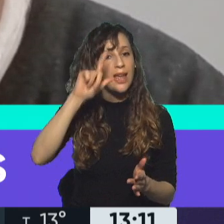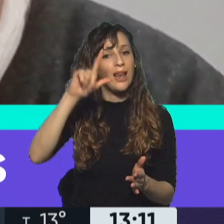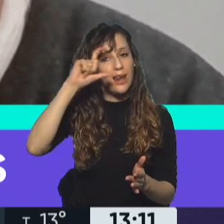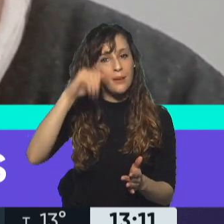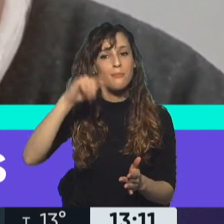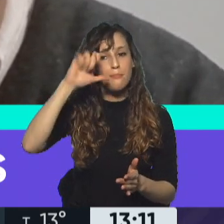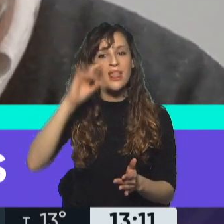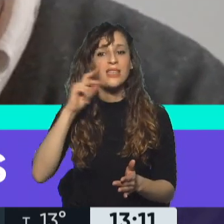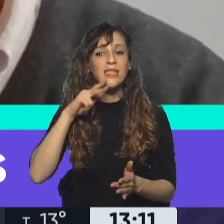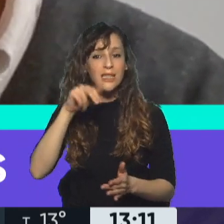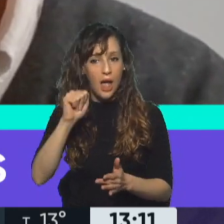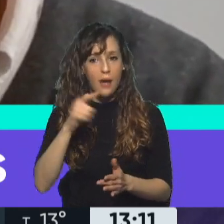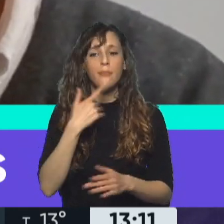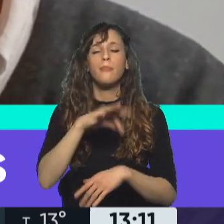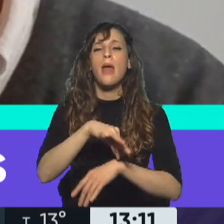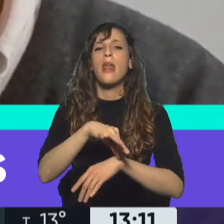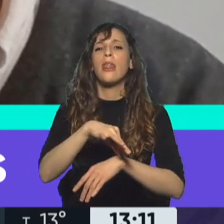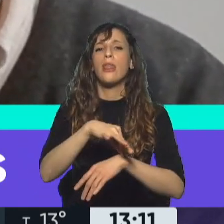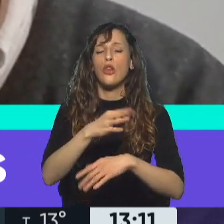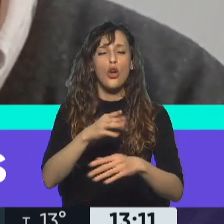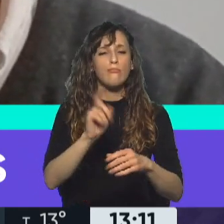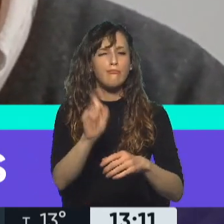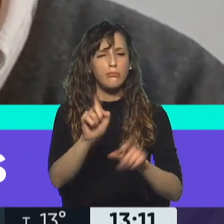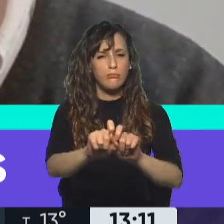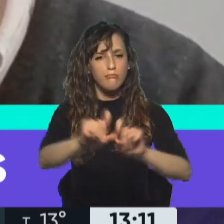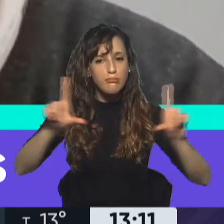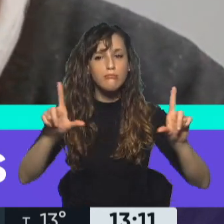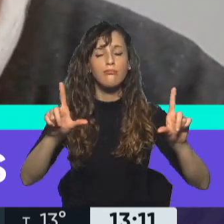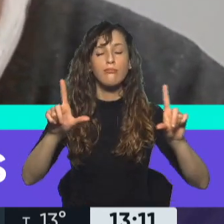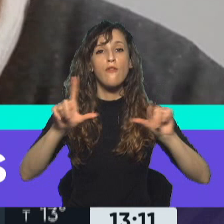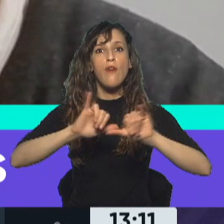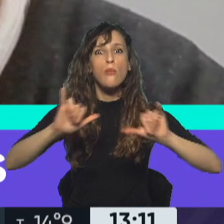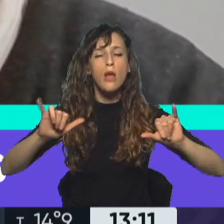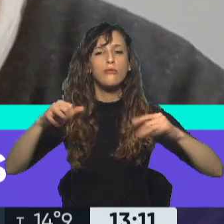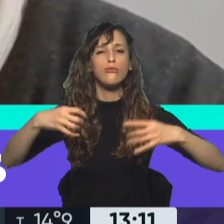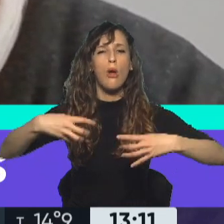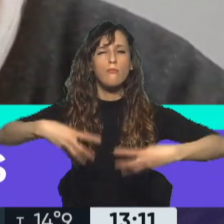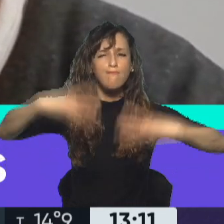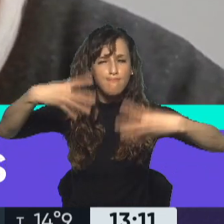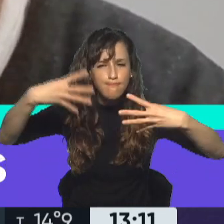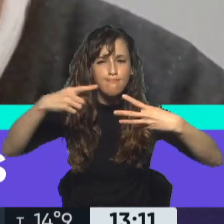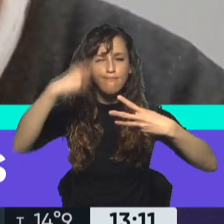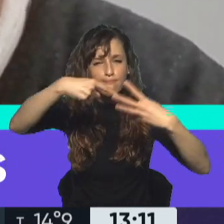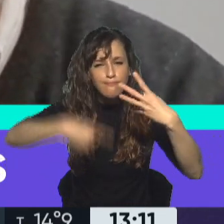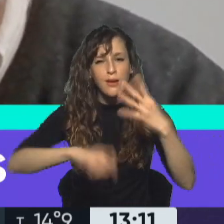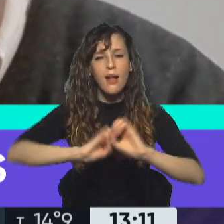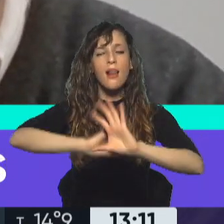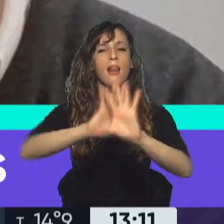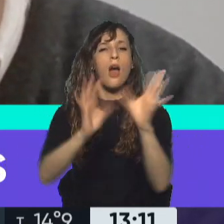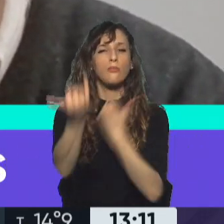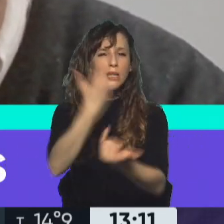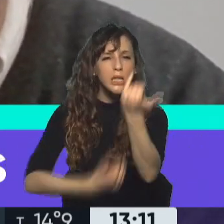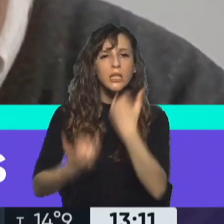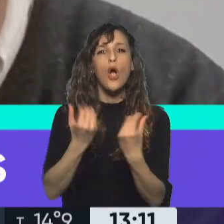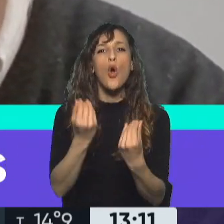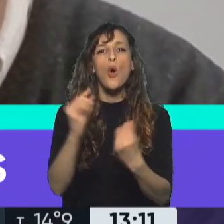médicos pueden acceder a toda la información de cómo avanzar y llenar los trámites, los formularios, para acceder